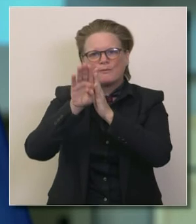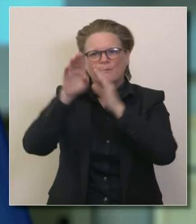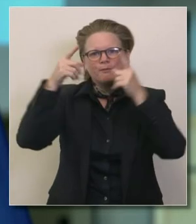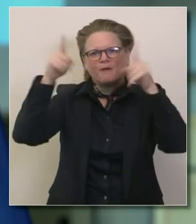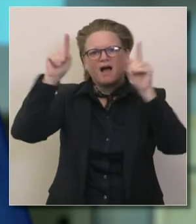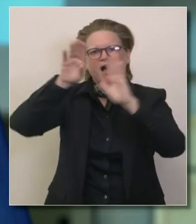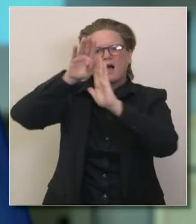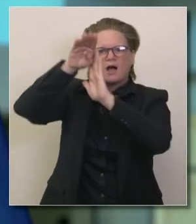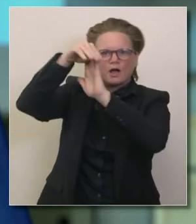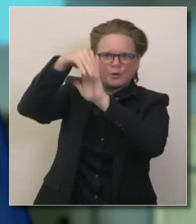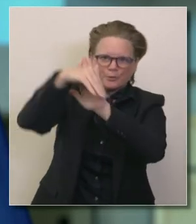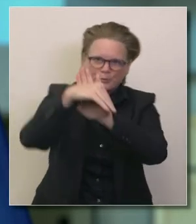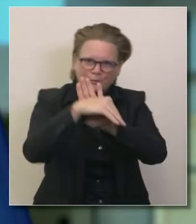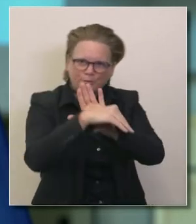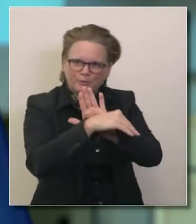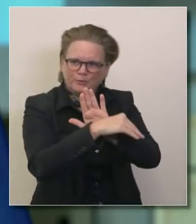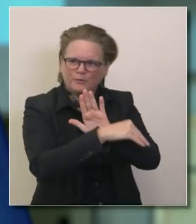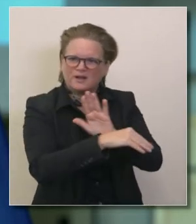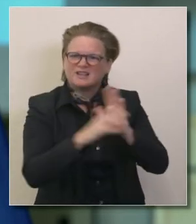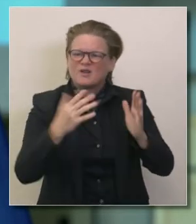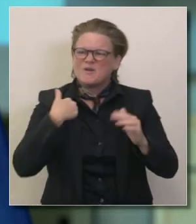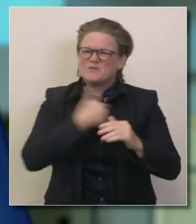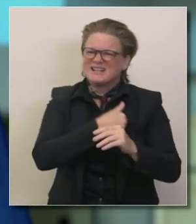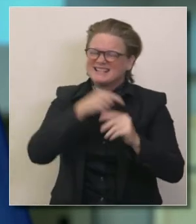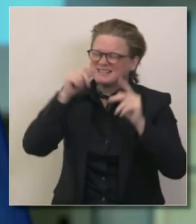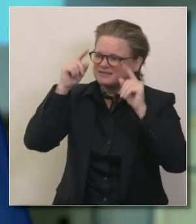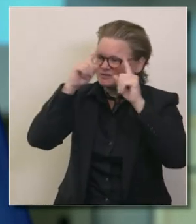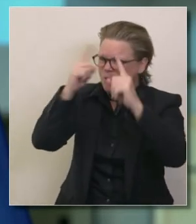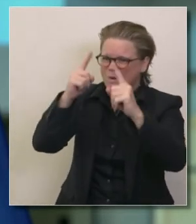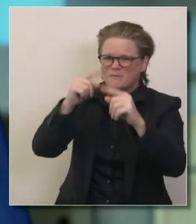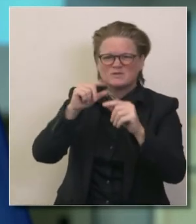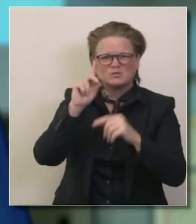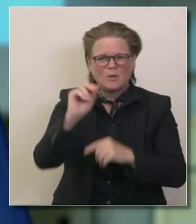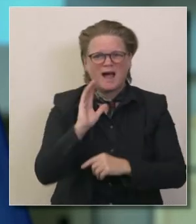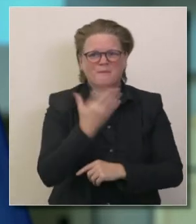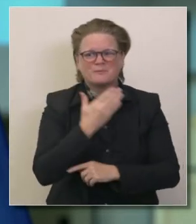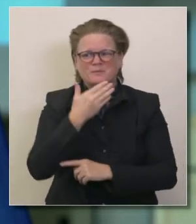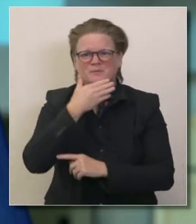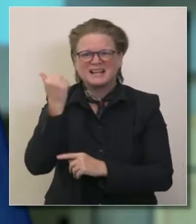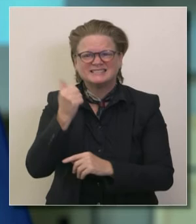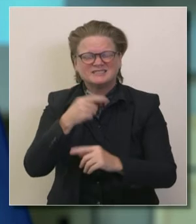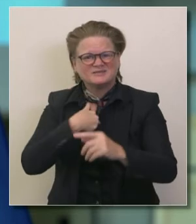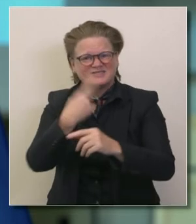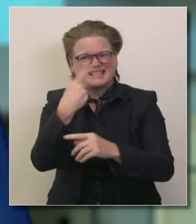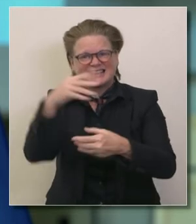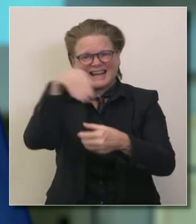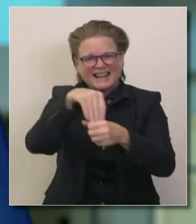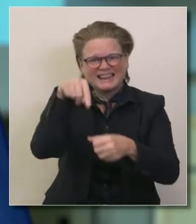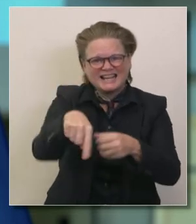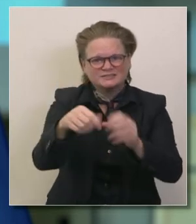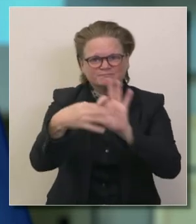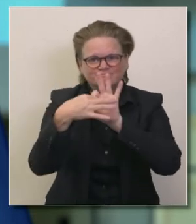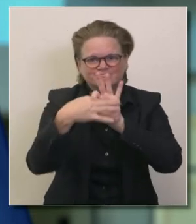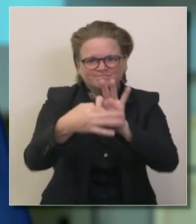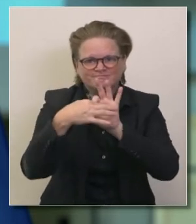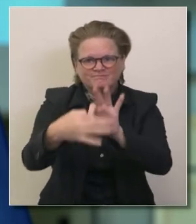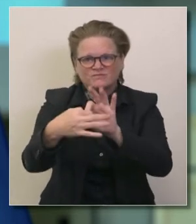recuperarse y estamos resueltos a seguir haciendo lo mejor para mitigar la propagación de este virus